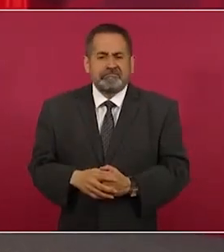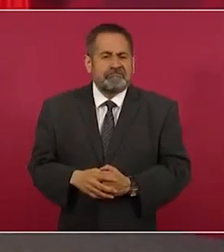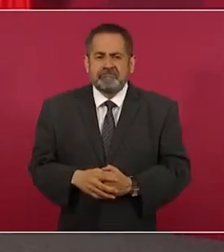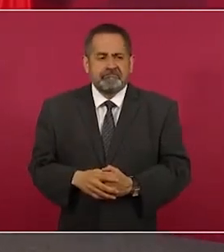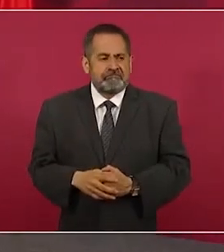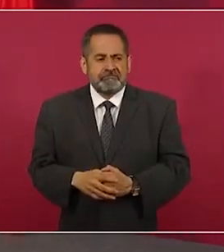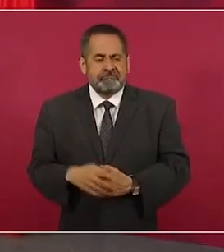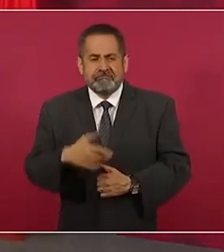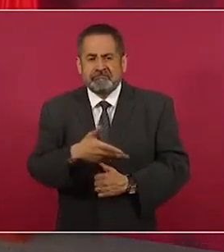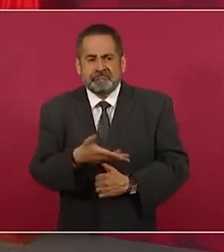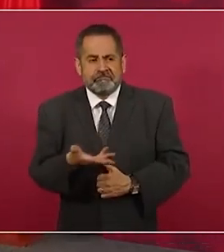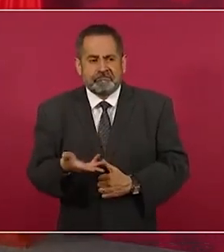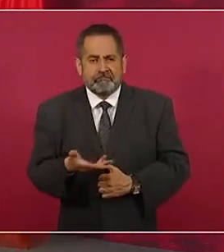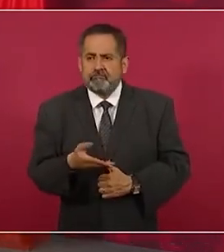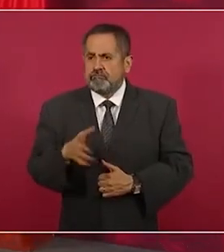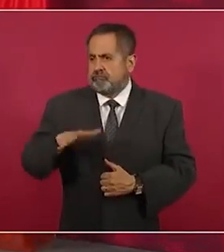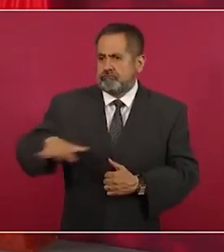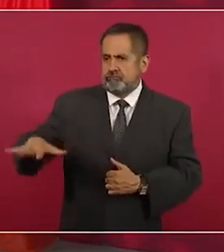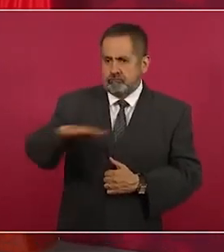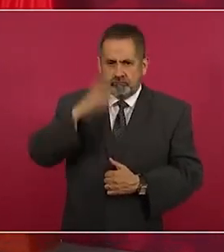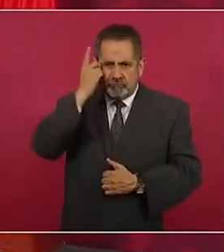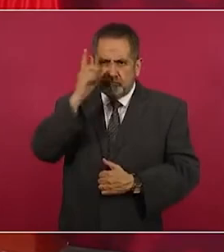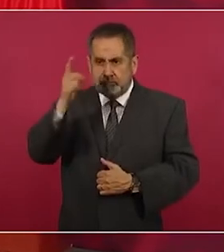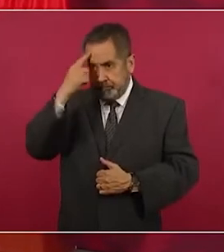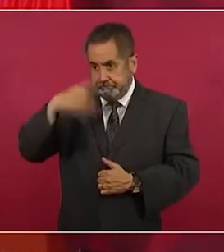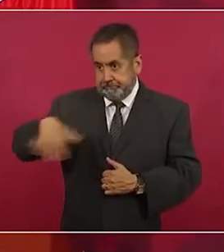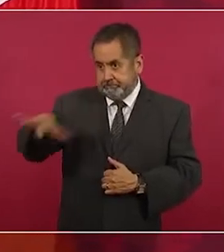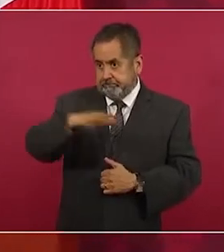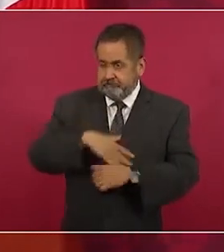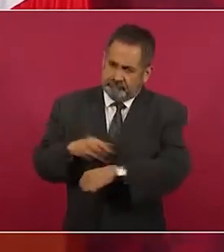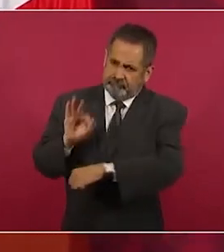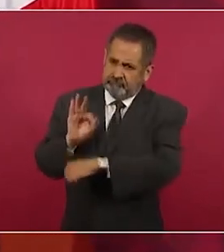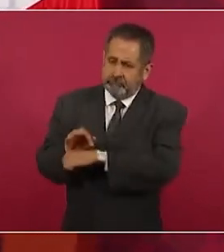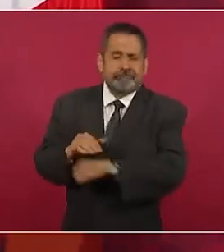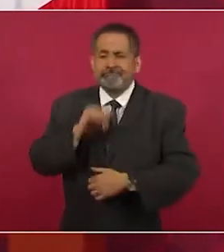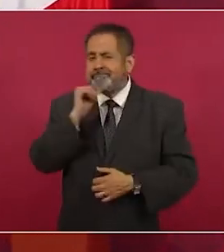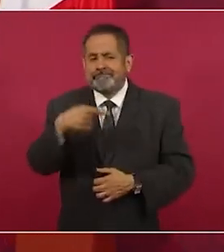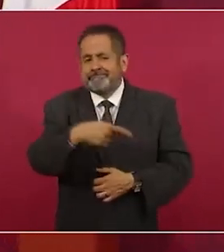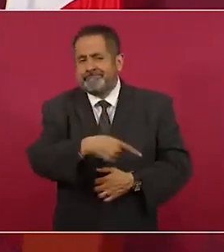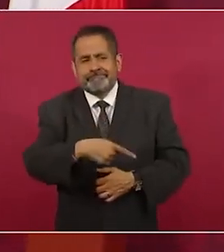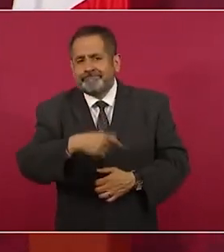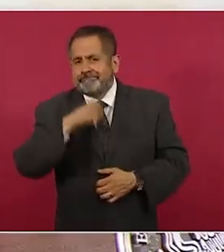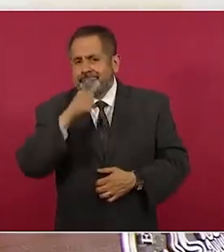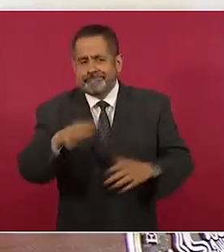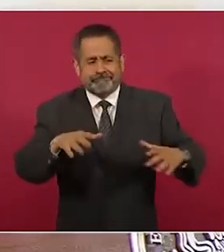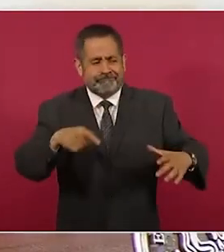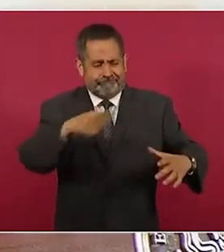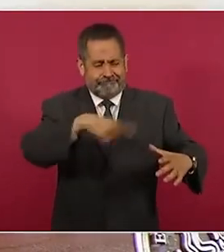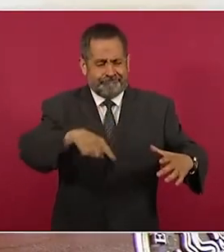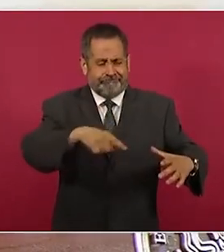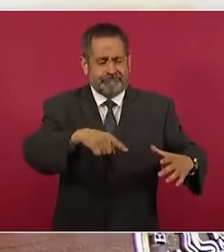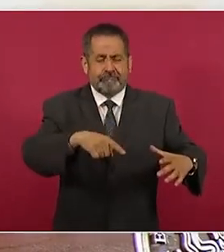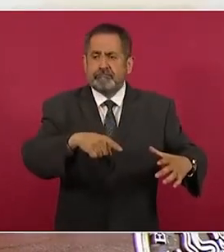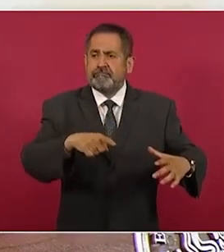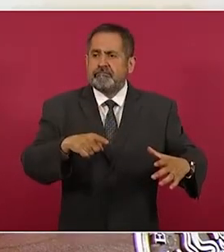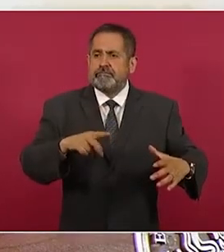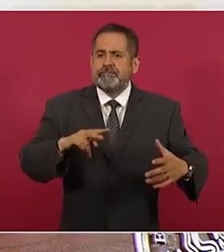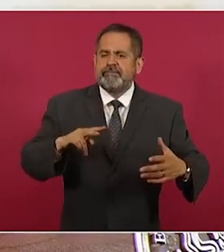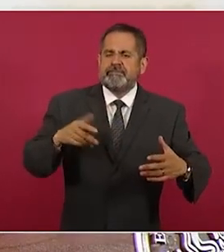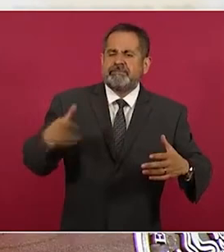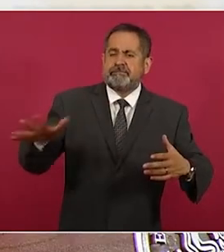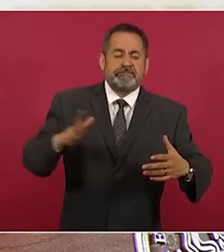defender lo público, se convirtieron en francos defensores